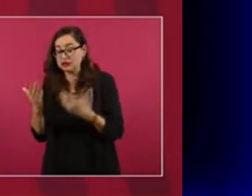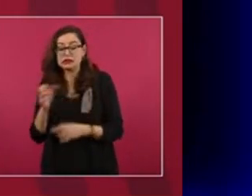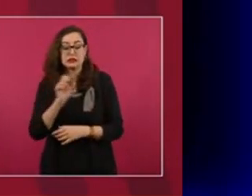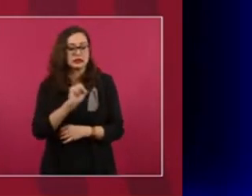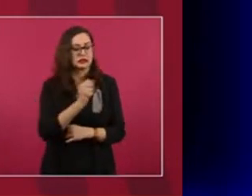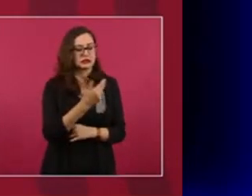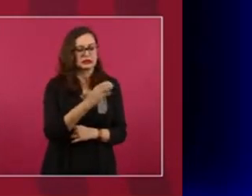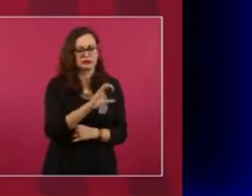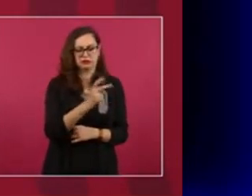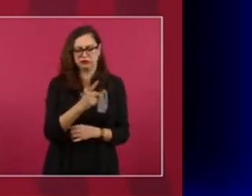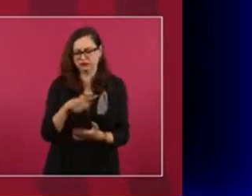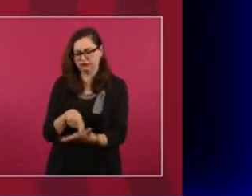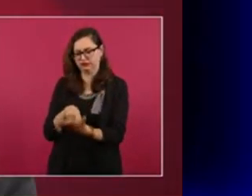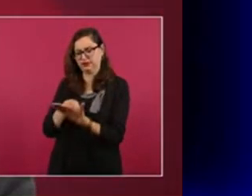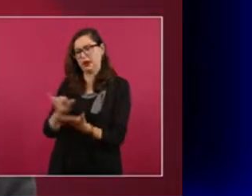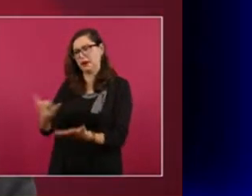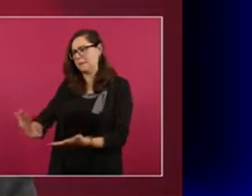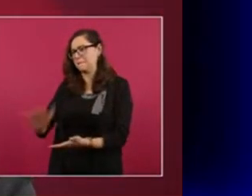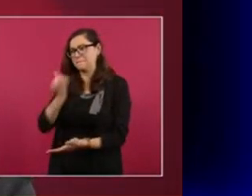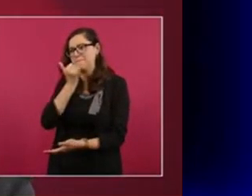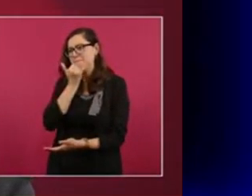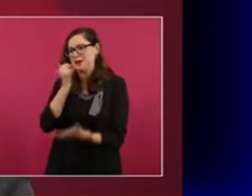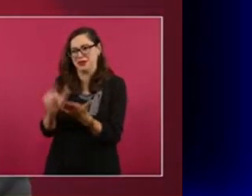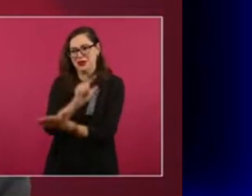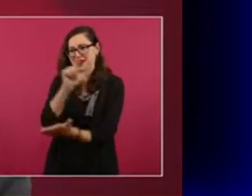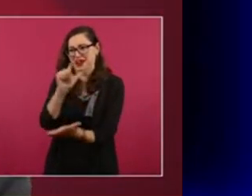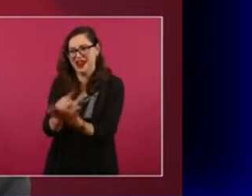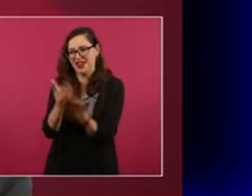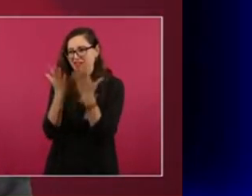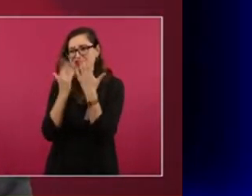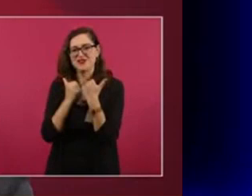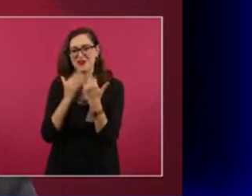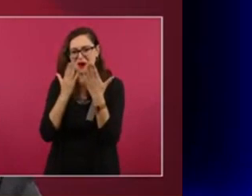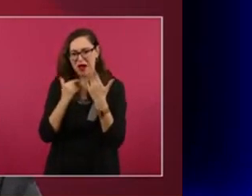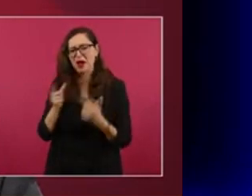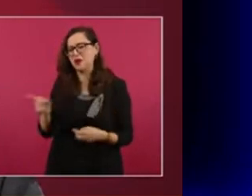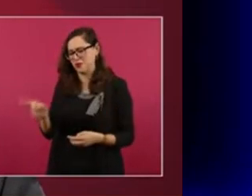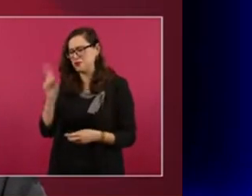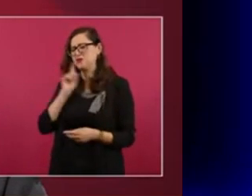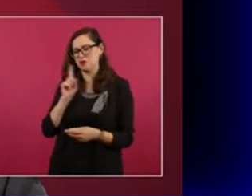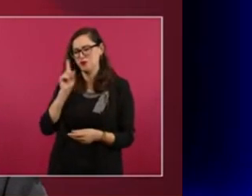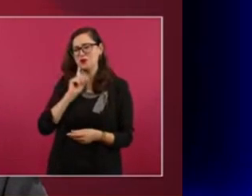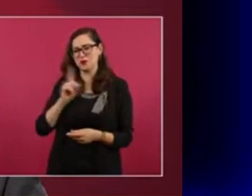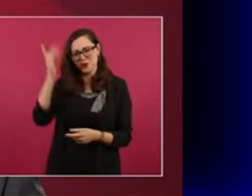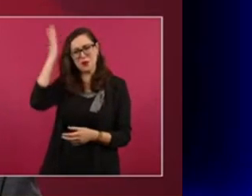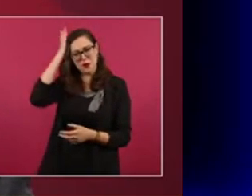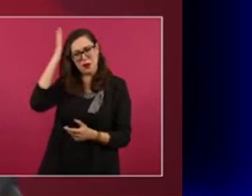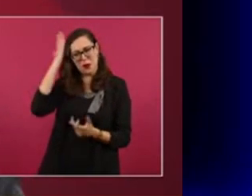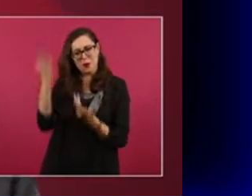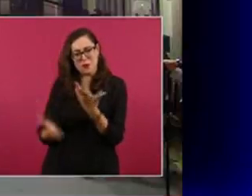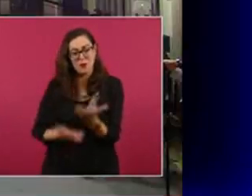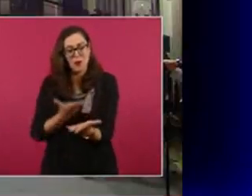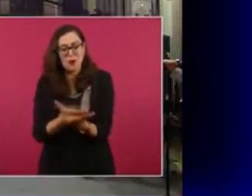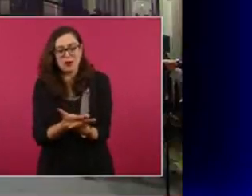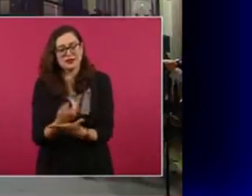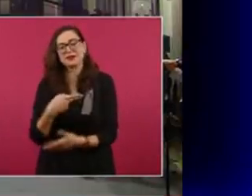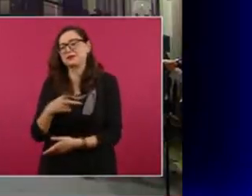un punto de acuerdo no hace una reforma legal de la ley de egresos de la federación.